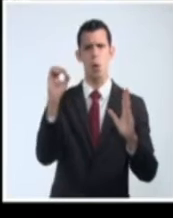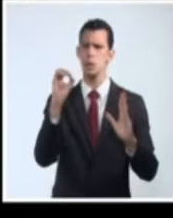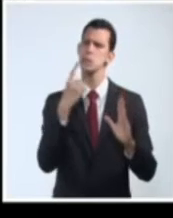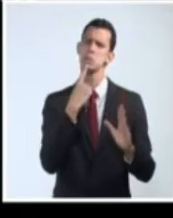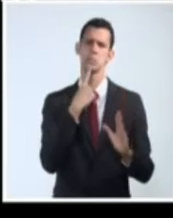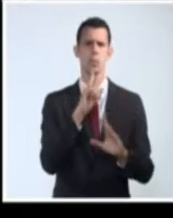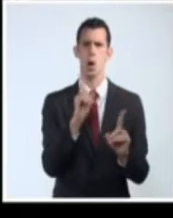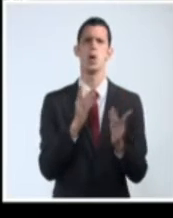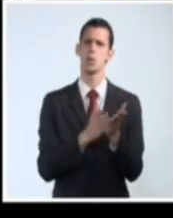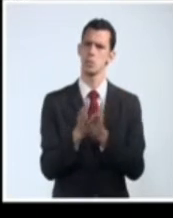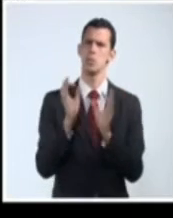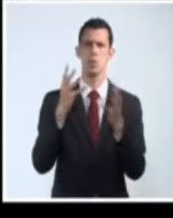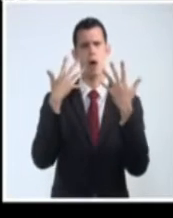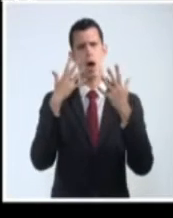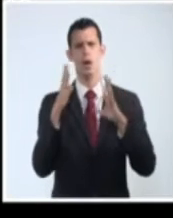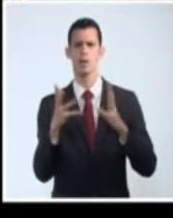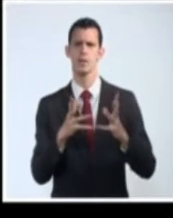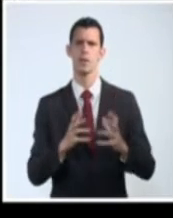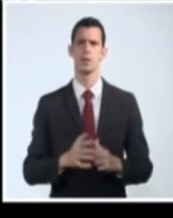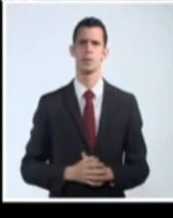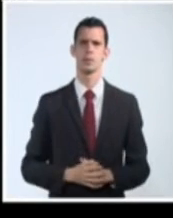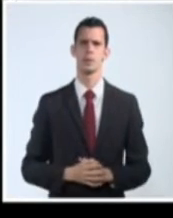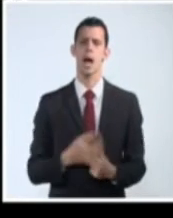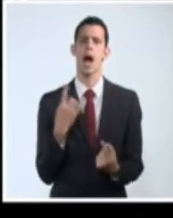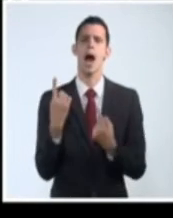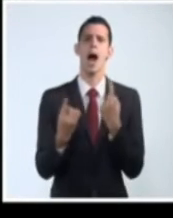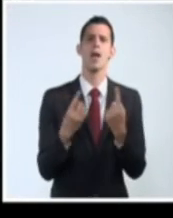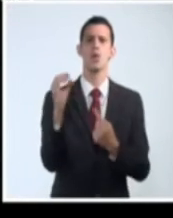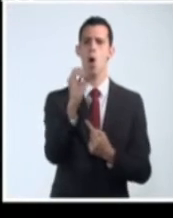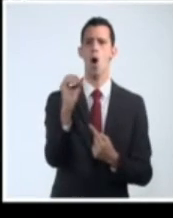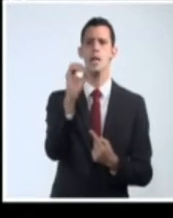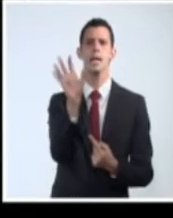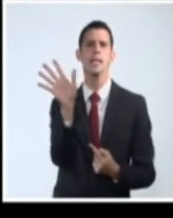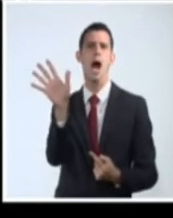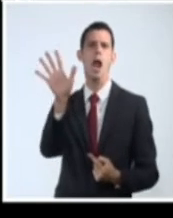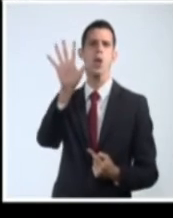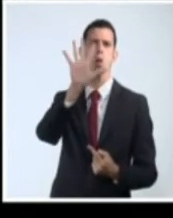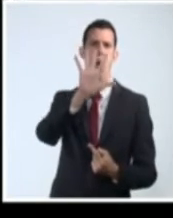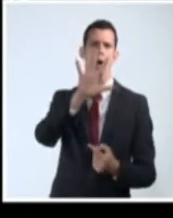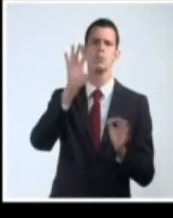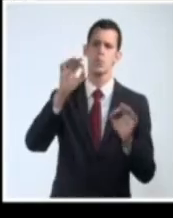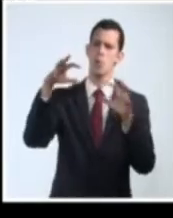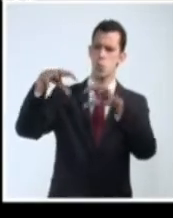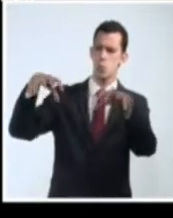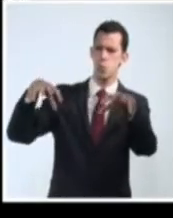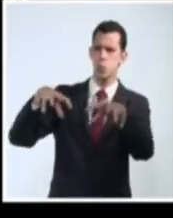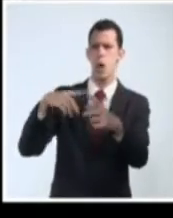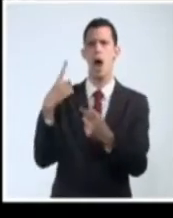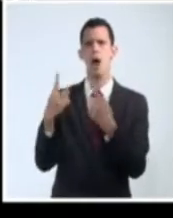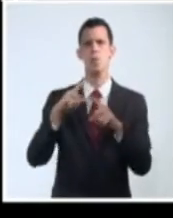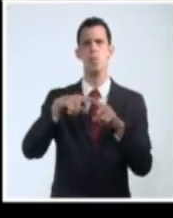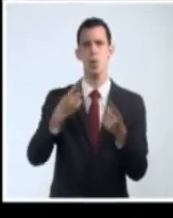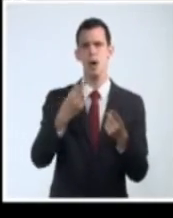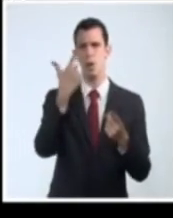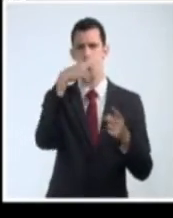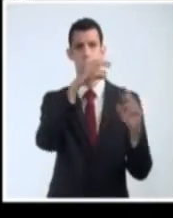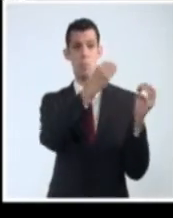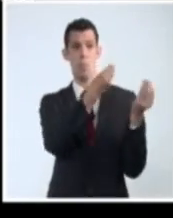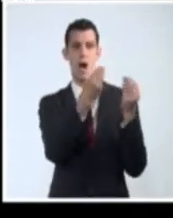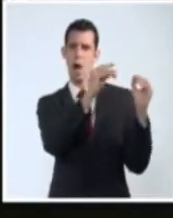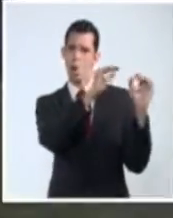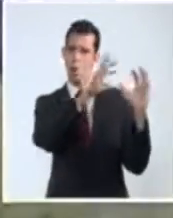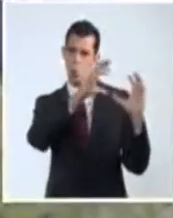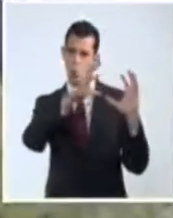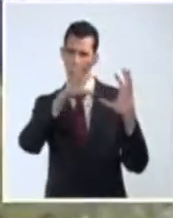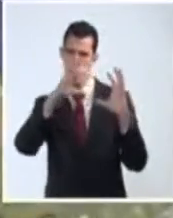los próximos días y bueno, alguna lluvia así para el norte oriental, producto bueno de los vientos del nordeste que traerán algunos nublados hacia zonas de la costa norte, principalmente de